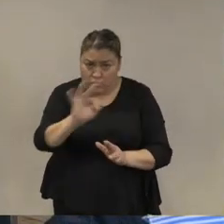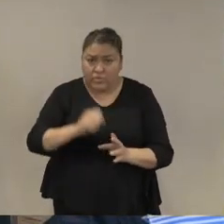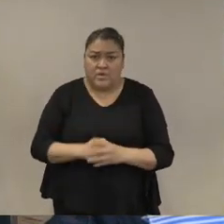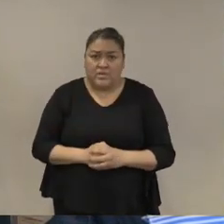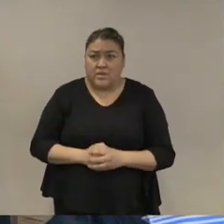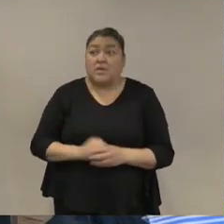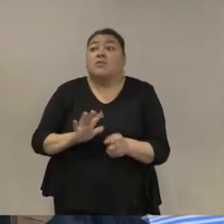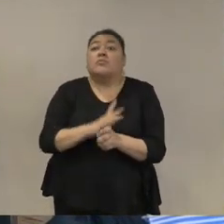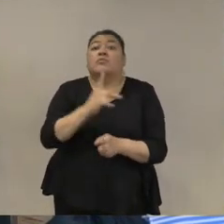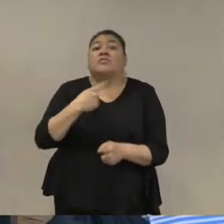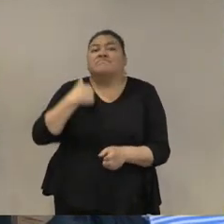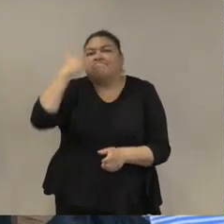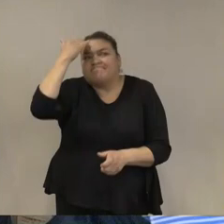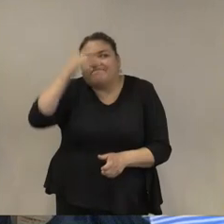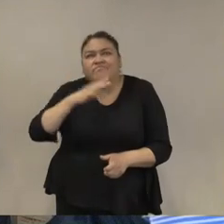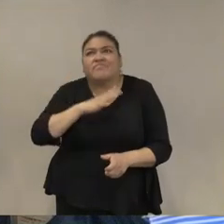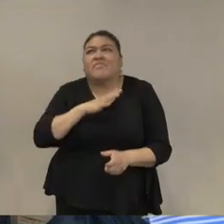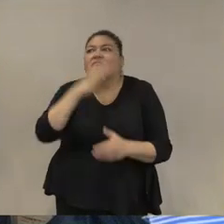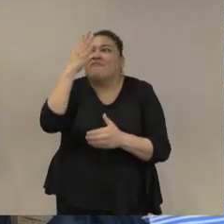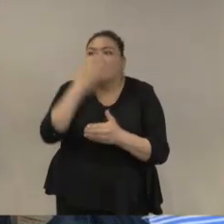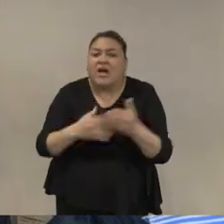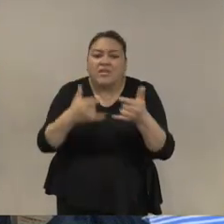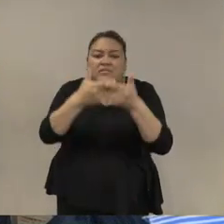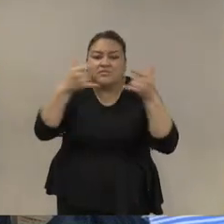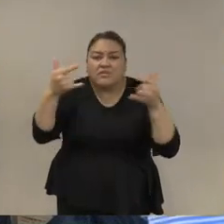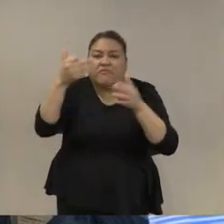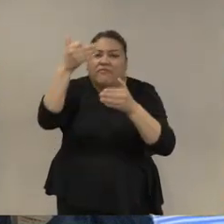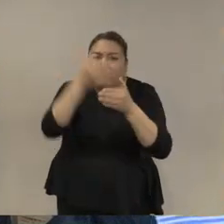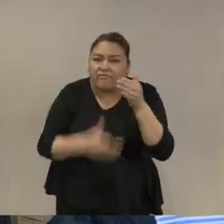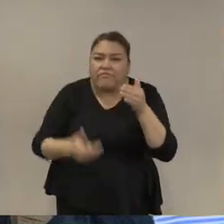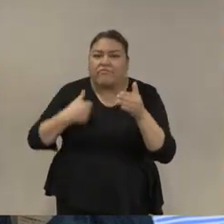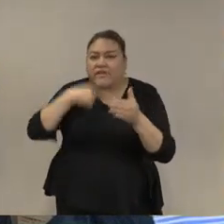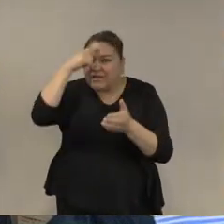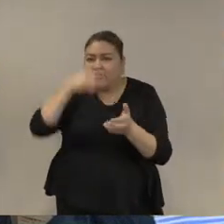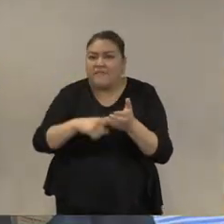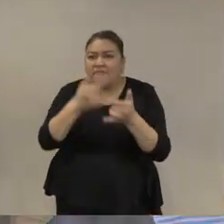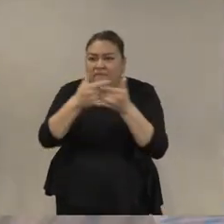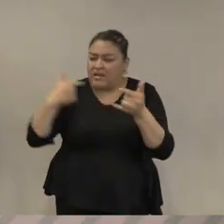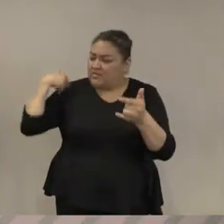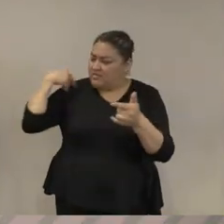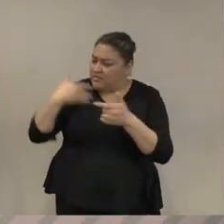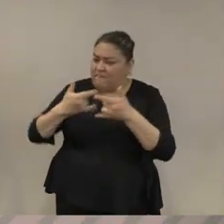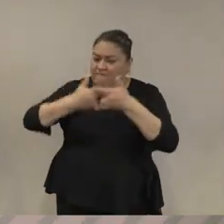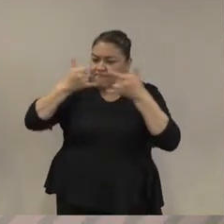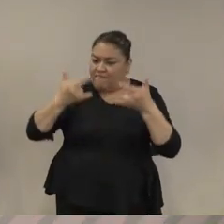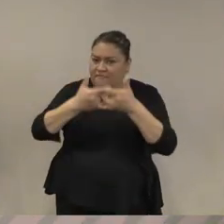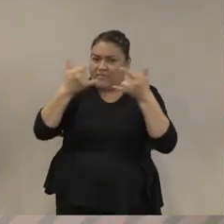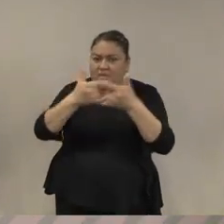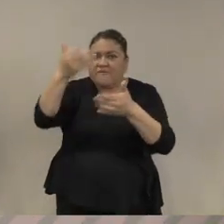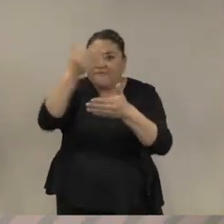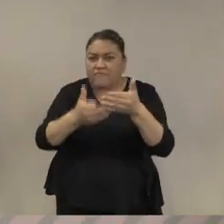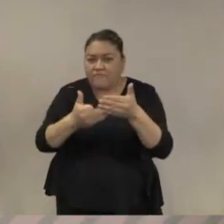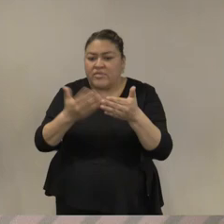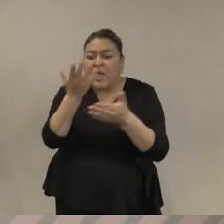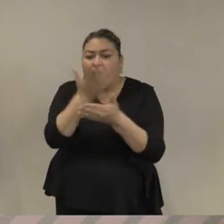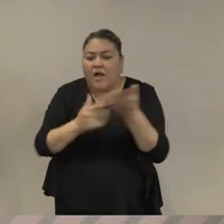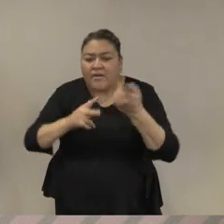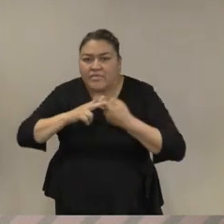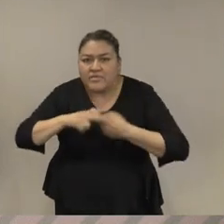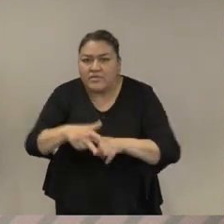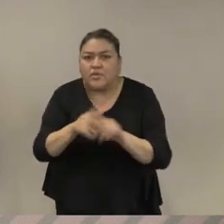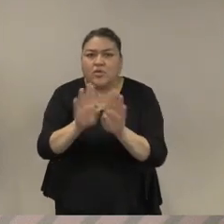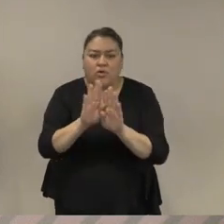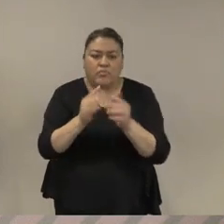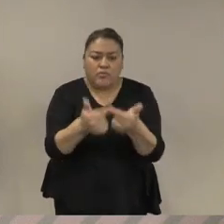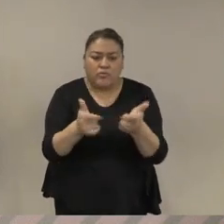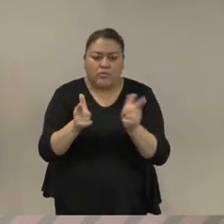algunas ausencias algunos vacíos algunas debilidades en la interpretación histórica de por qué hoy entramos ahora a esta etapa con la